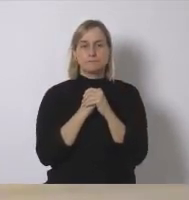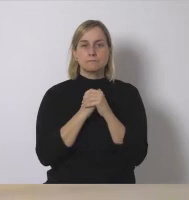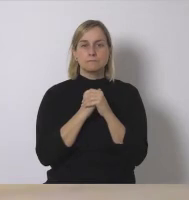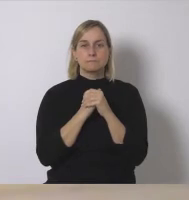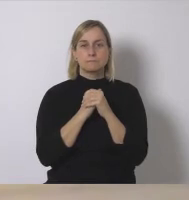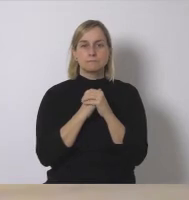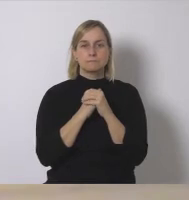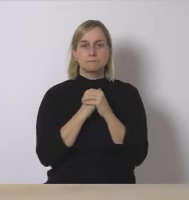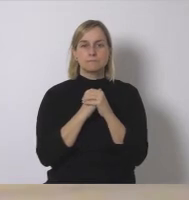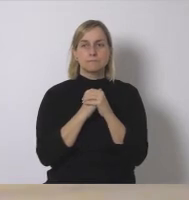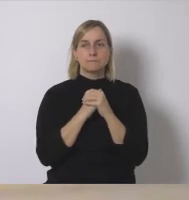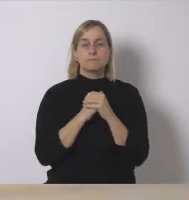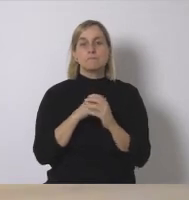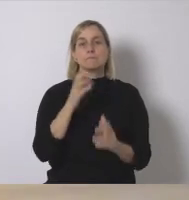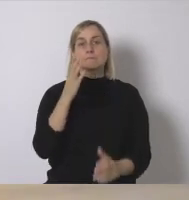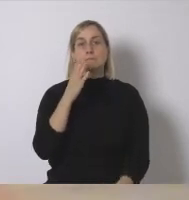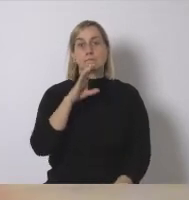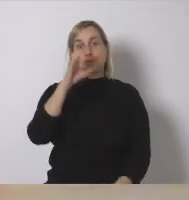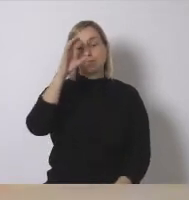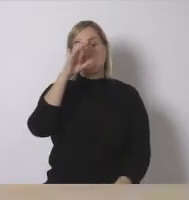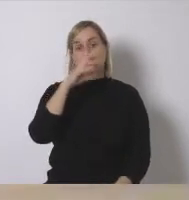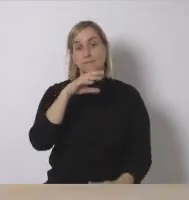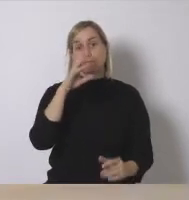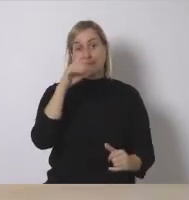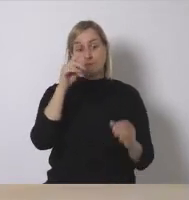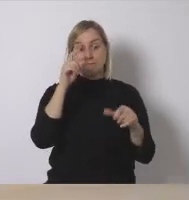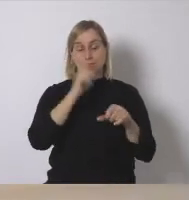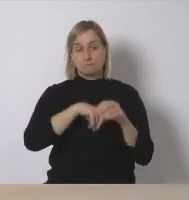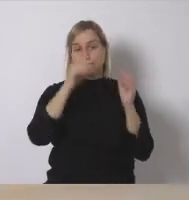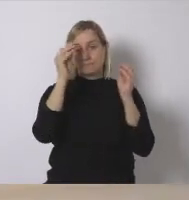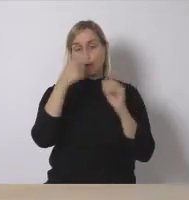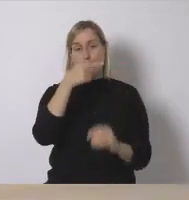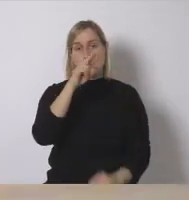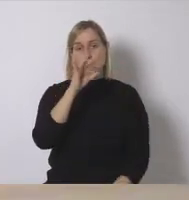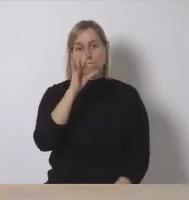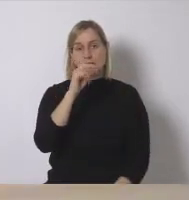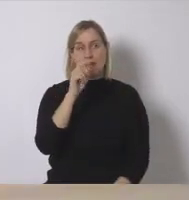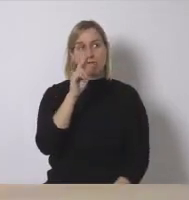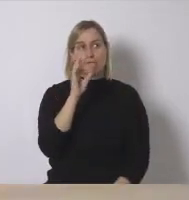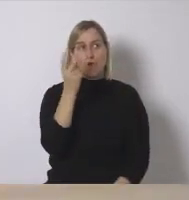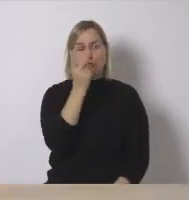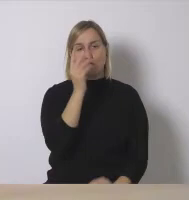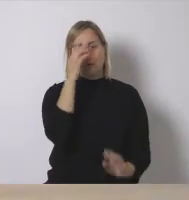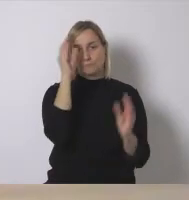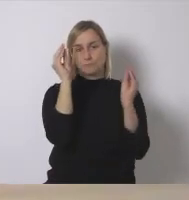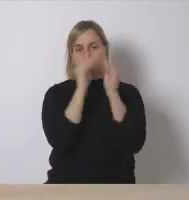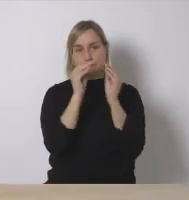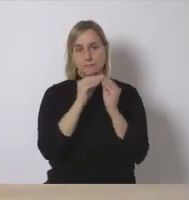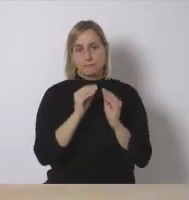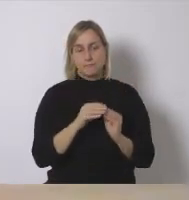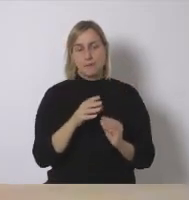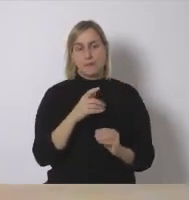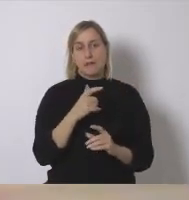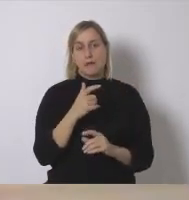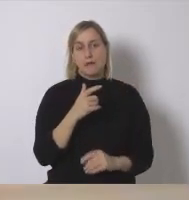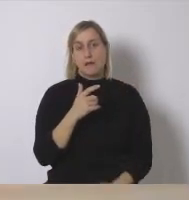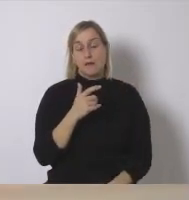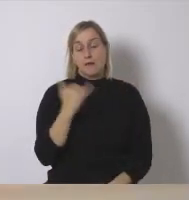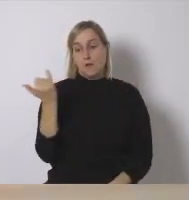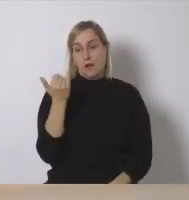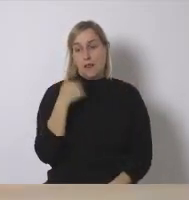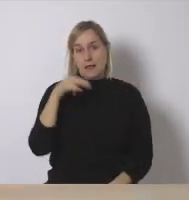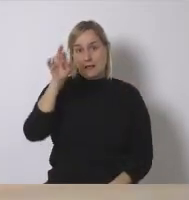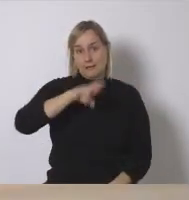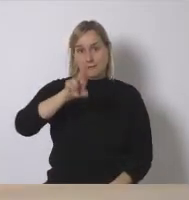yo voy a coincidir en muchos puntos con Gustavo espero no repetirme espero no repetirme más